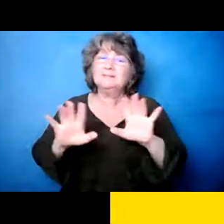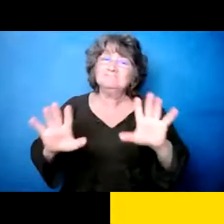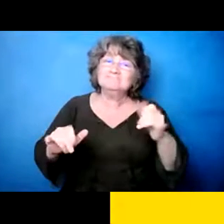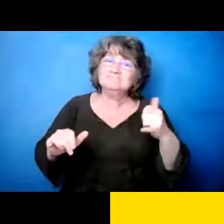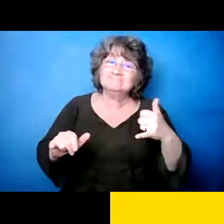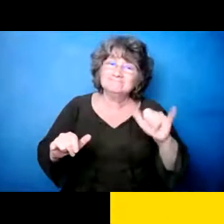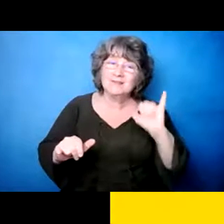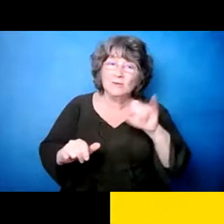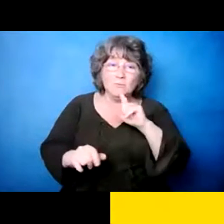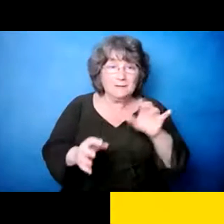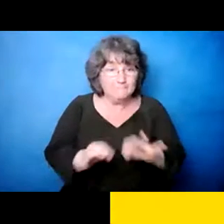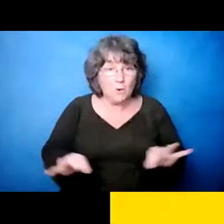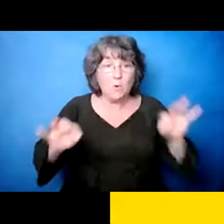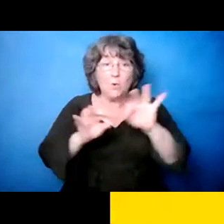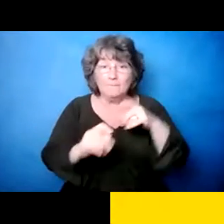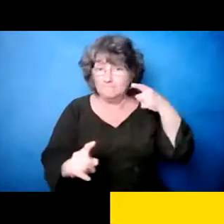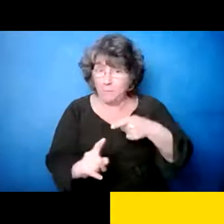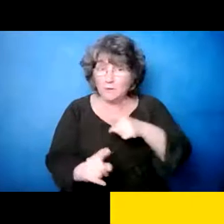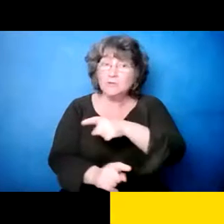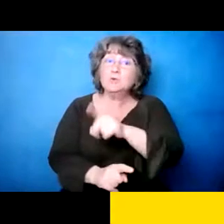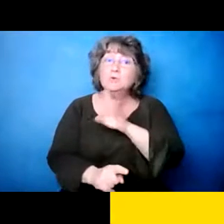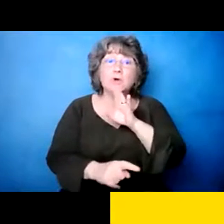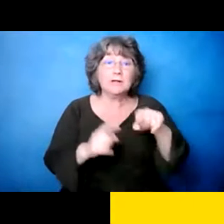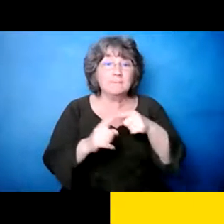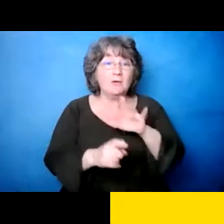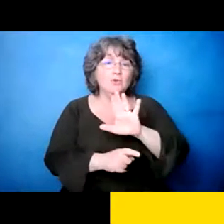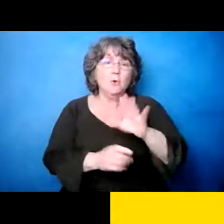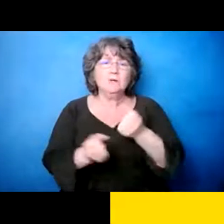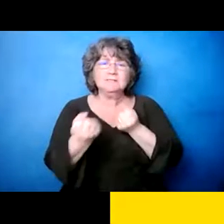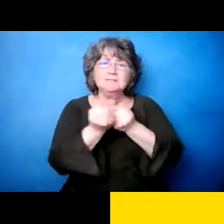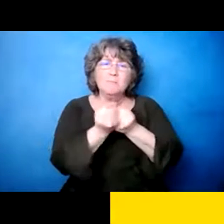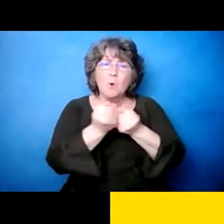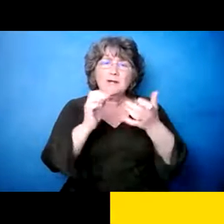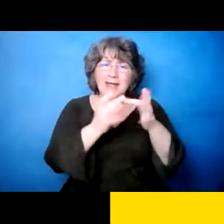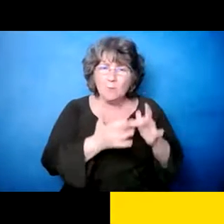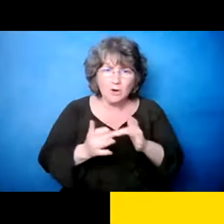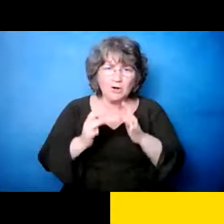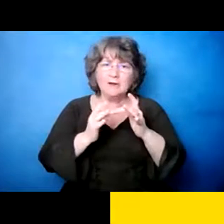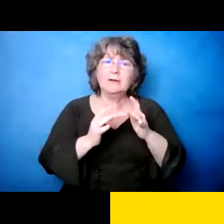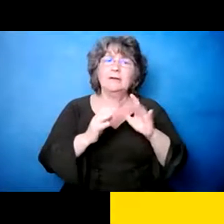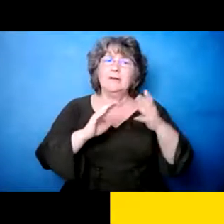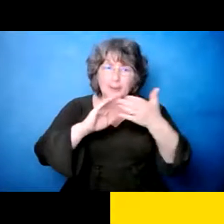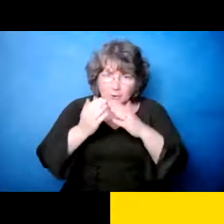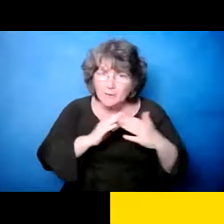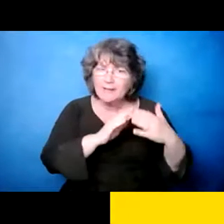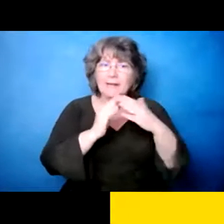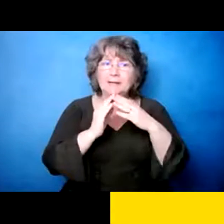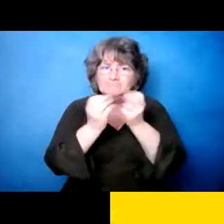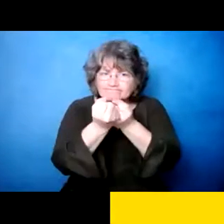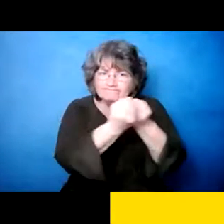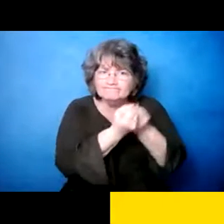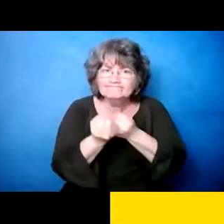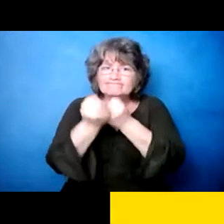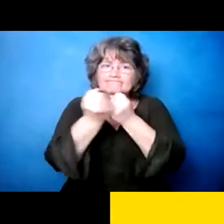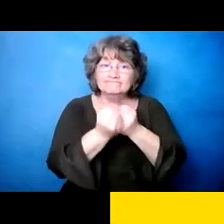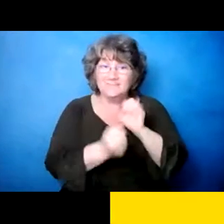panelistas estamos hablando de tu, tu red de apoyo y nuestras comunidades. Y usted diría que